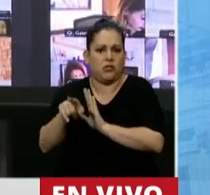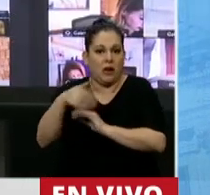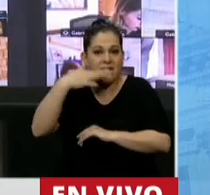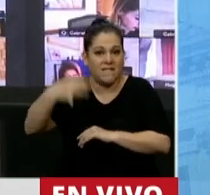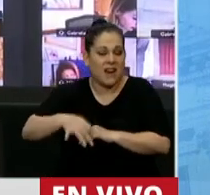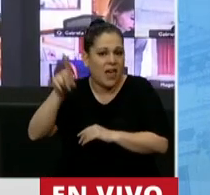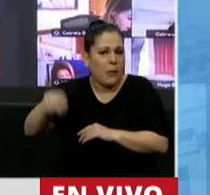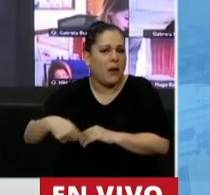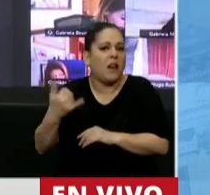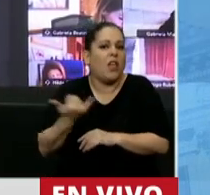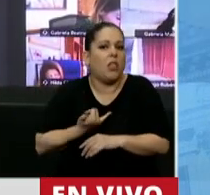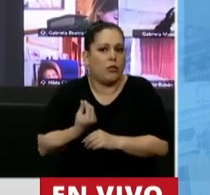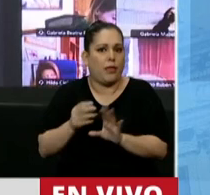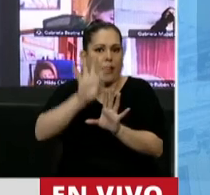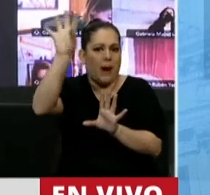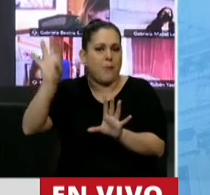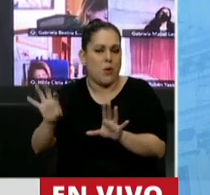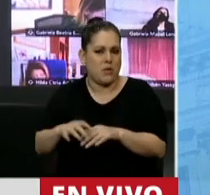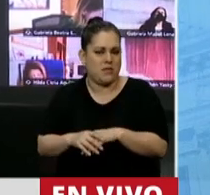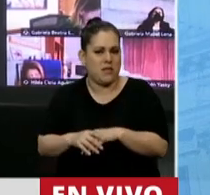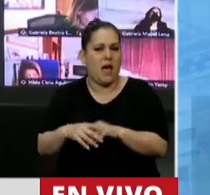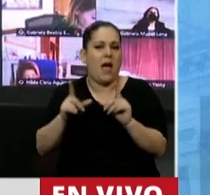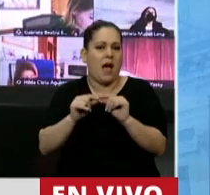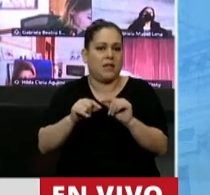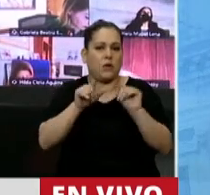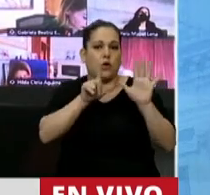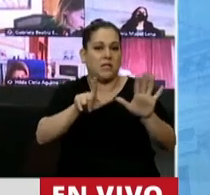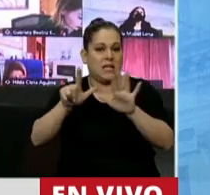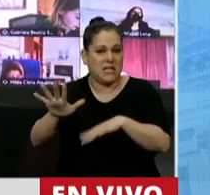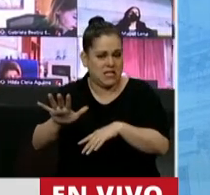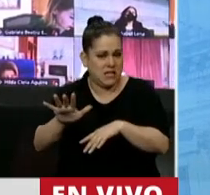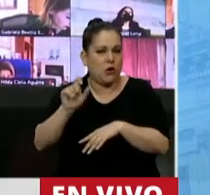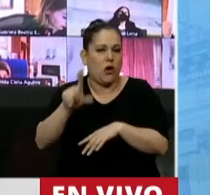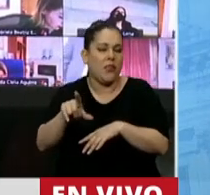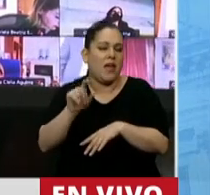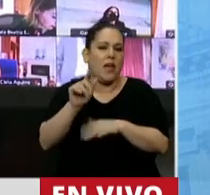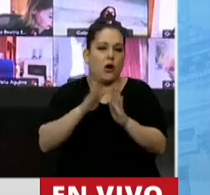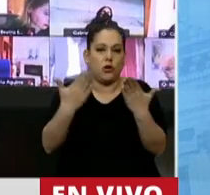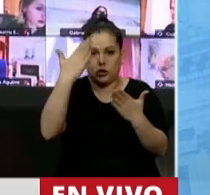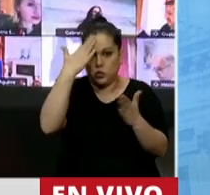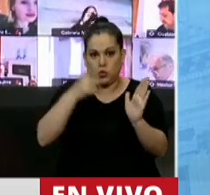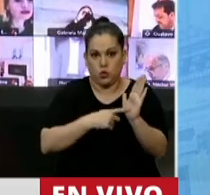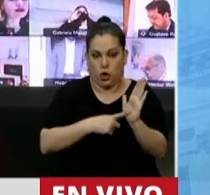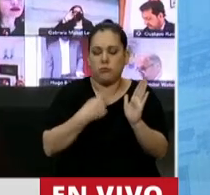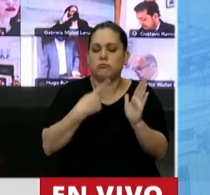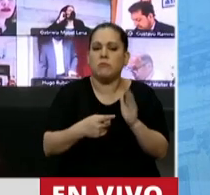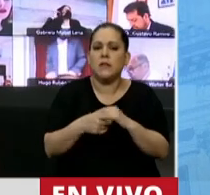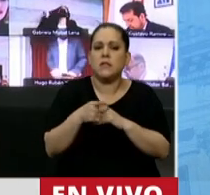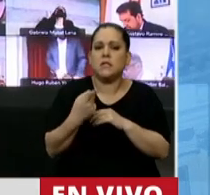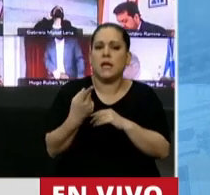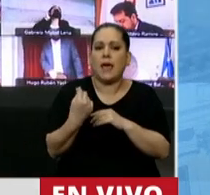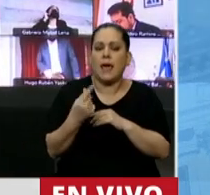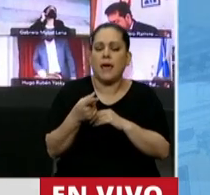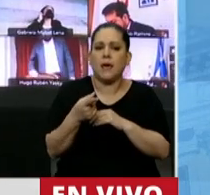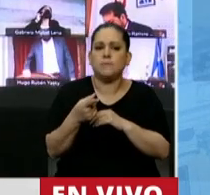corresponde a las provincias, artículo 75, inciso 2 de la Constitución Nacional, en este